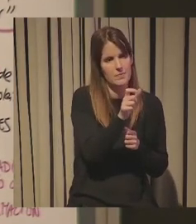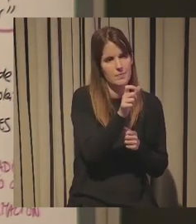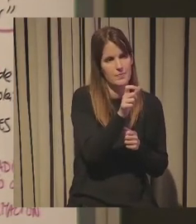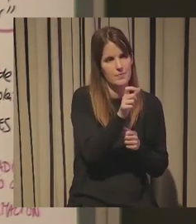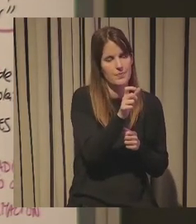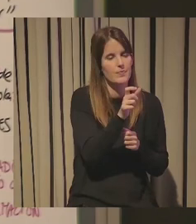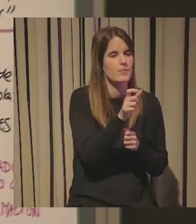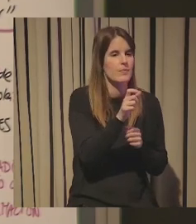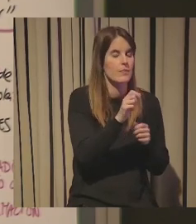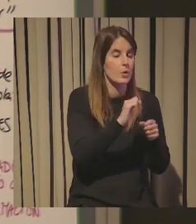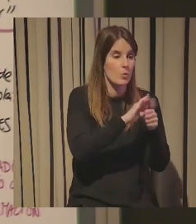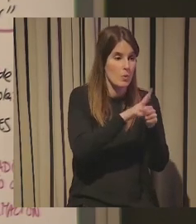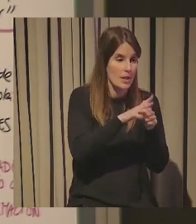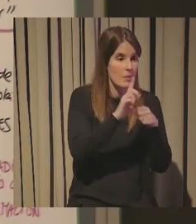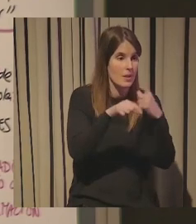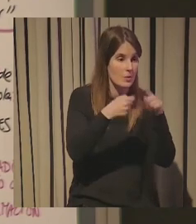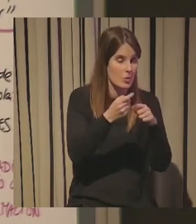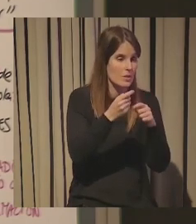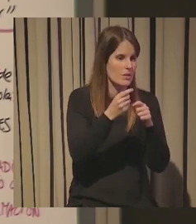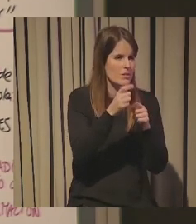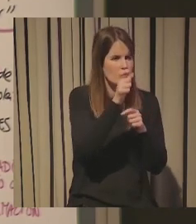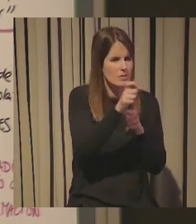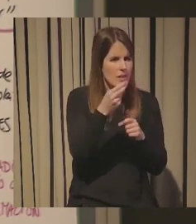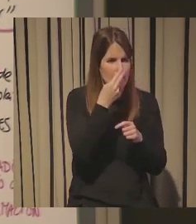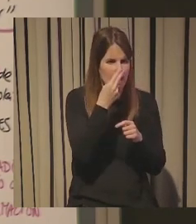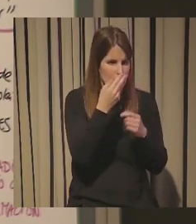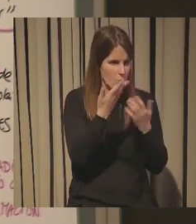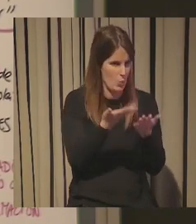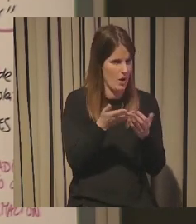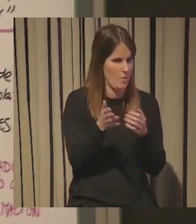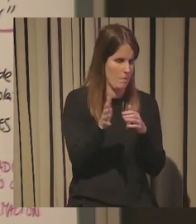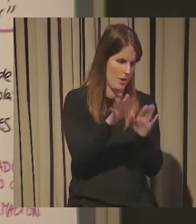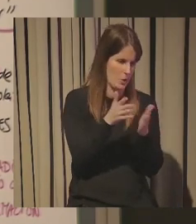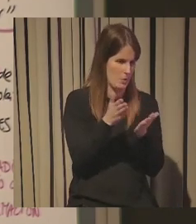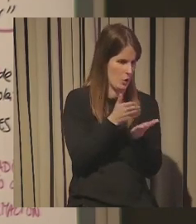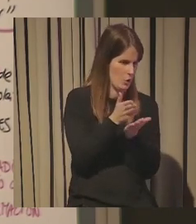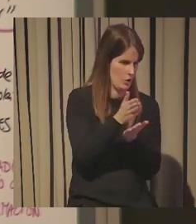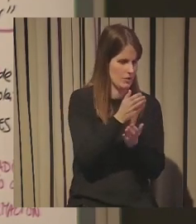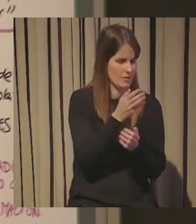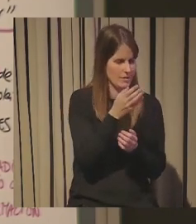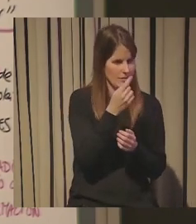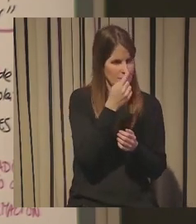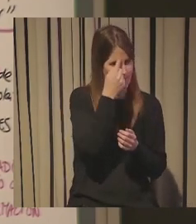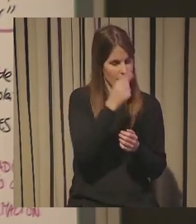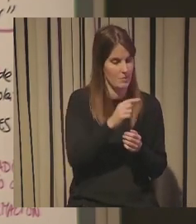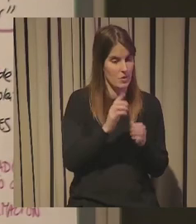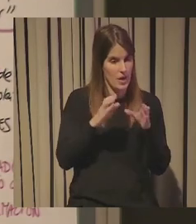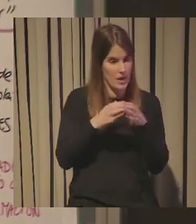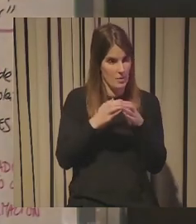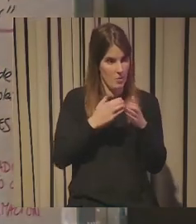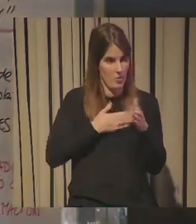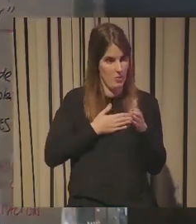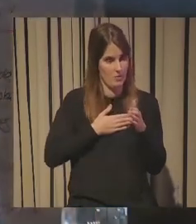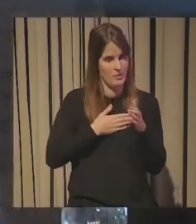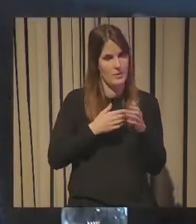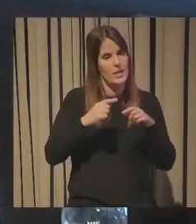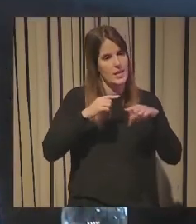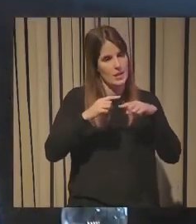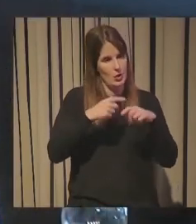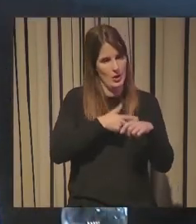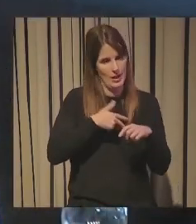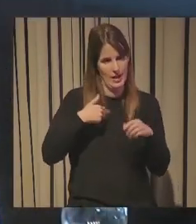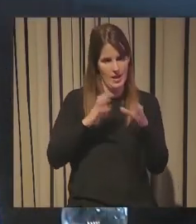provocadas por la pandemia yo tengo una curiosidad enorme y hablo de esto casi todos los días con mi equipo y el director general